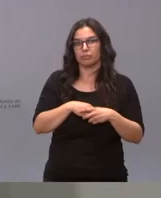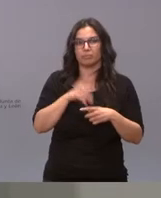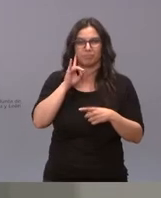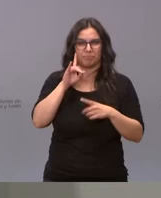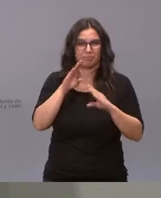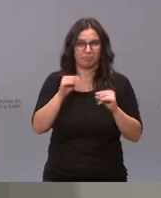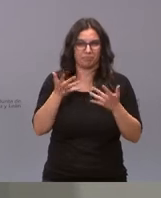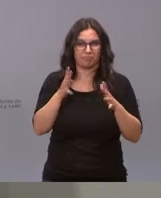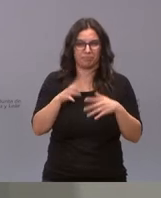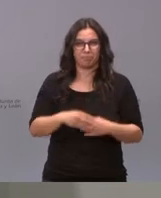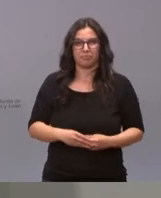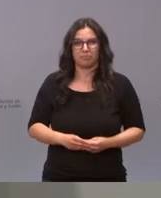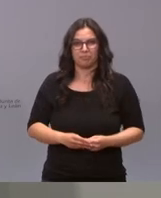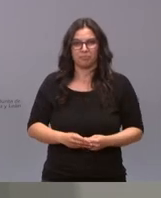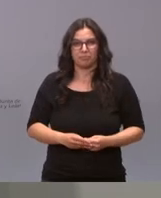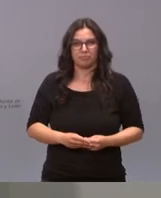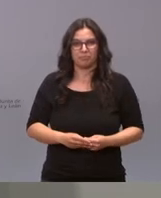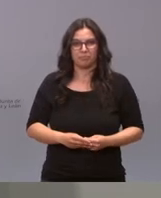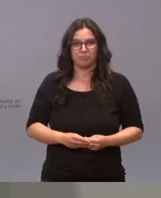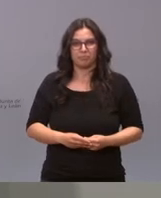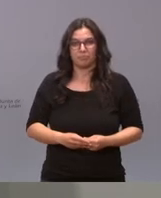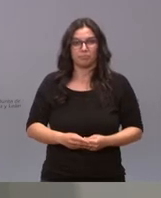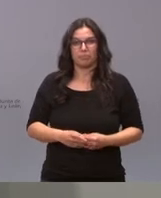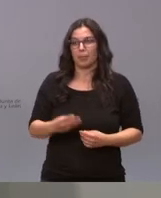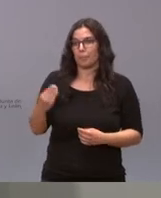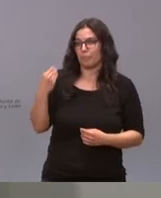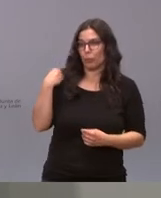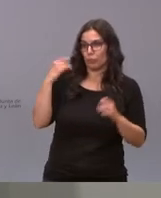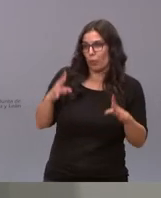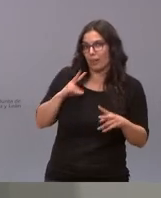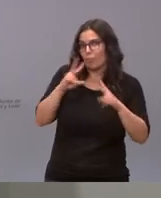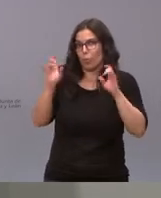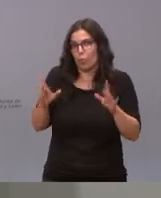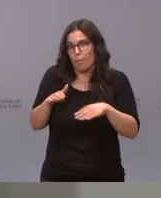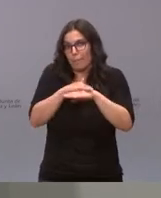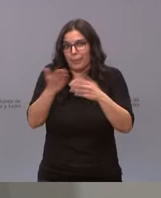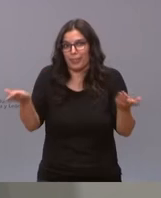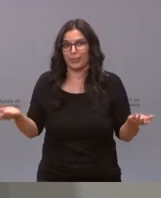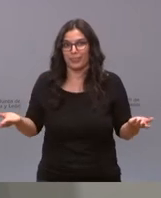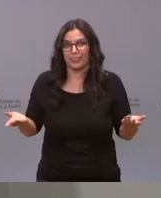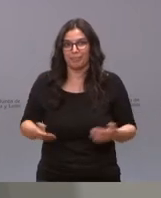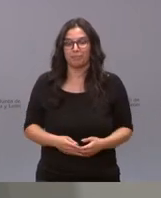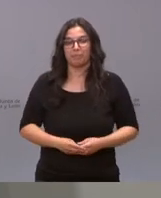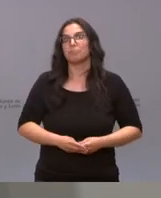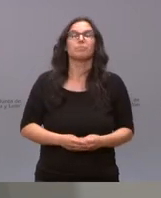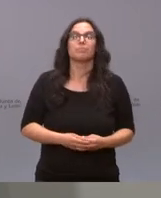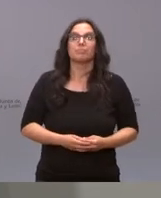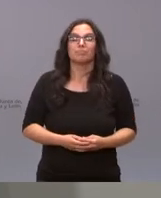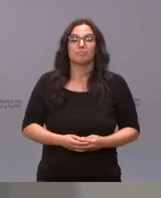ver a la misma pregunta la misma respuesta perdóname porque si no pues sería